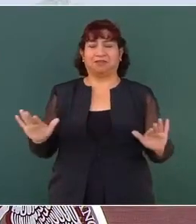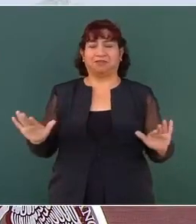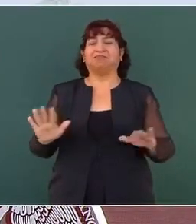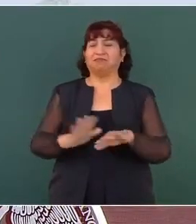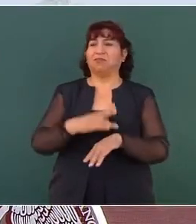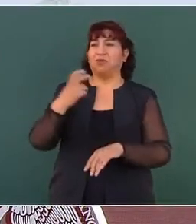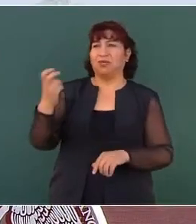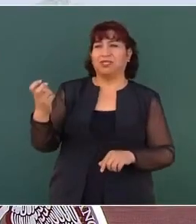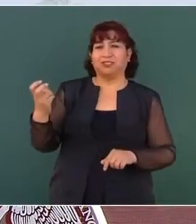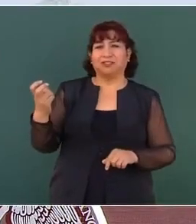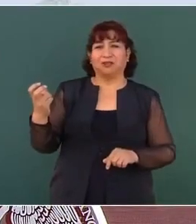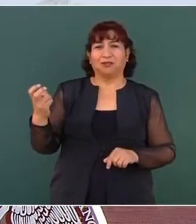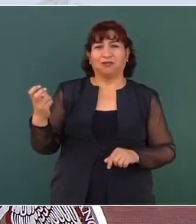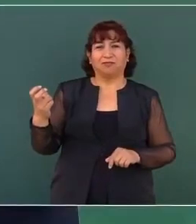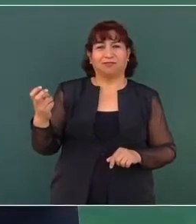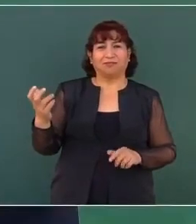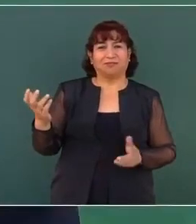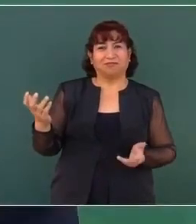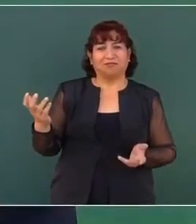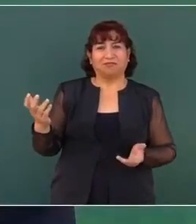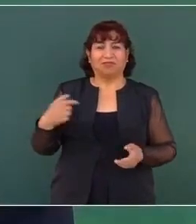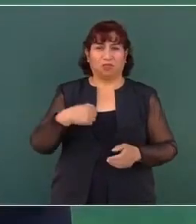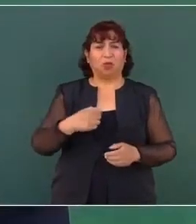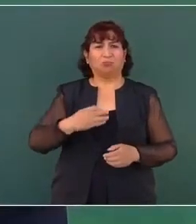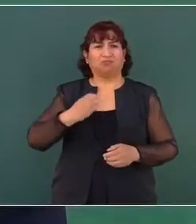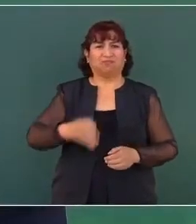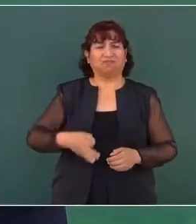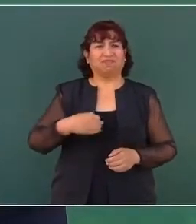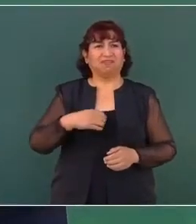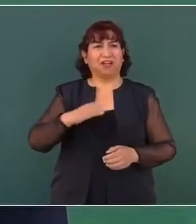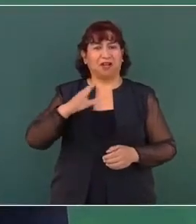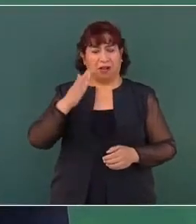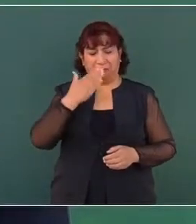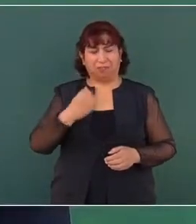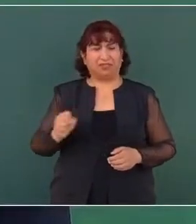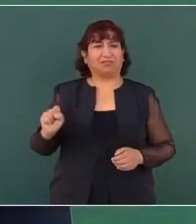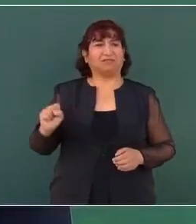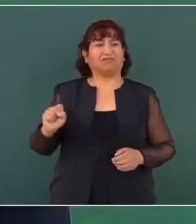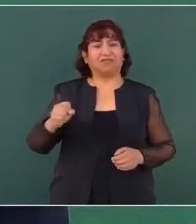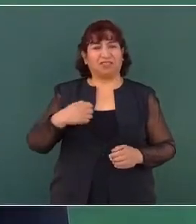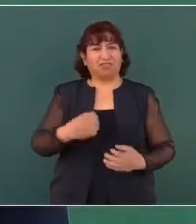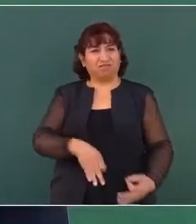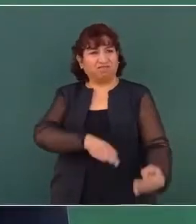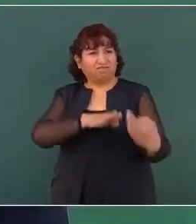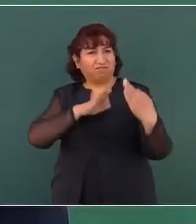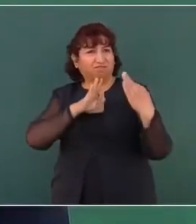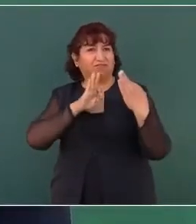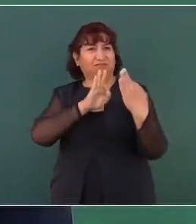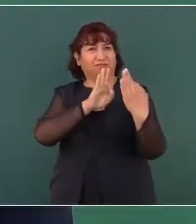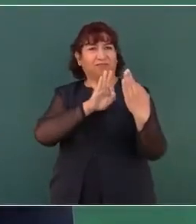soy capaz de enfrentar